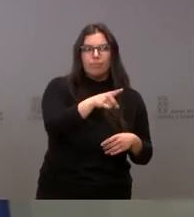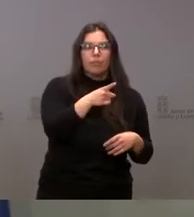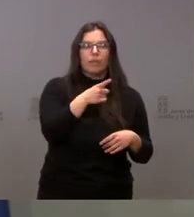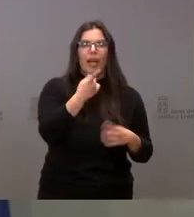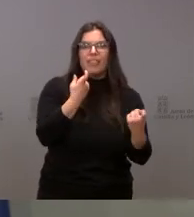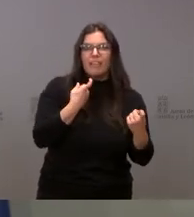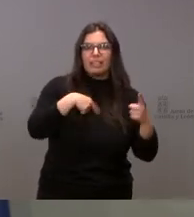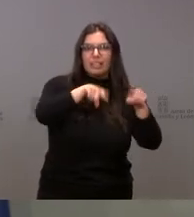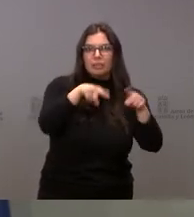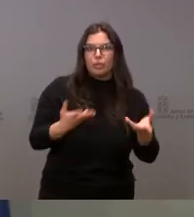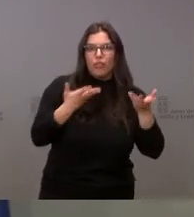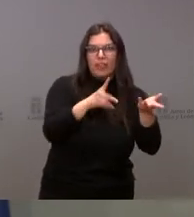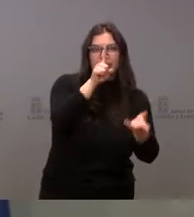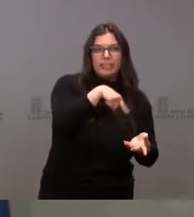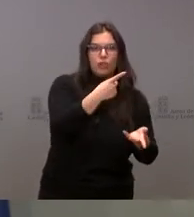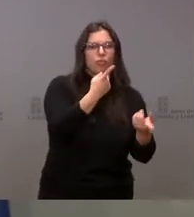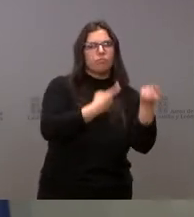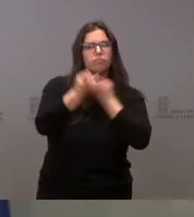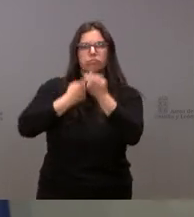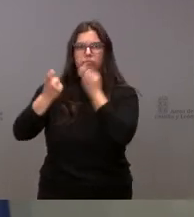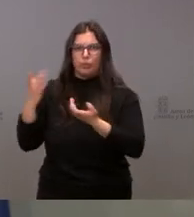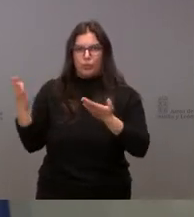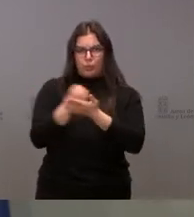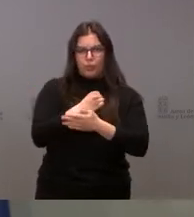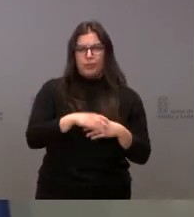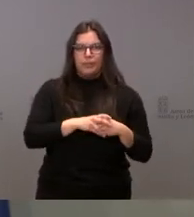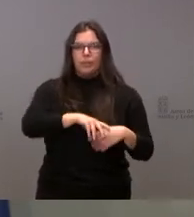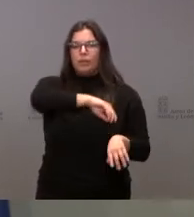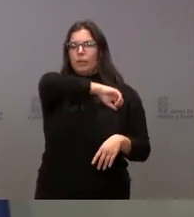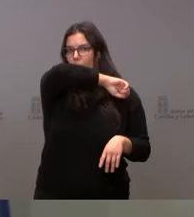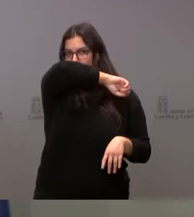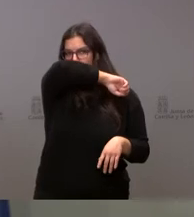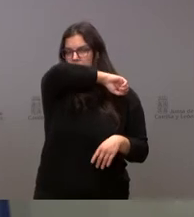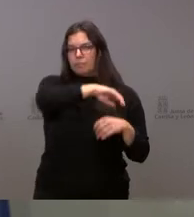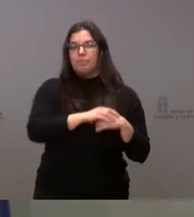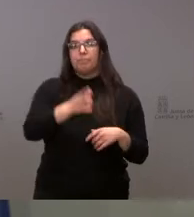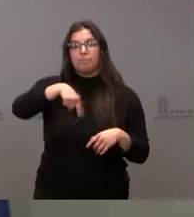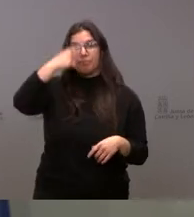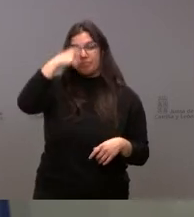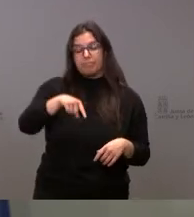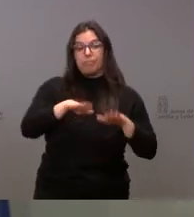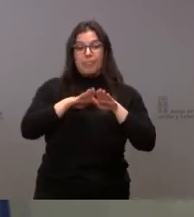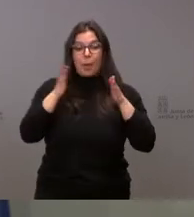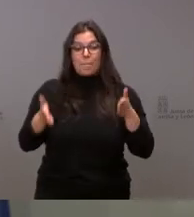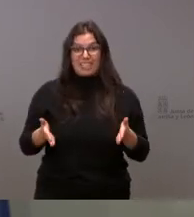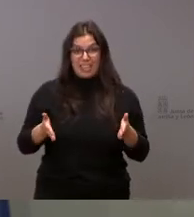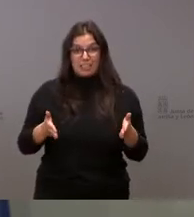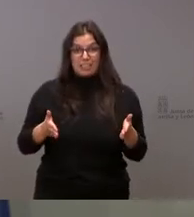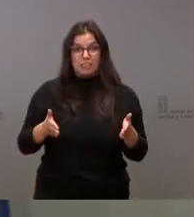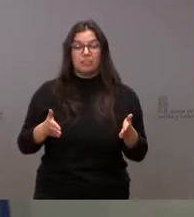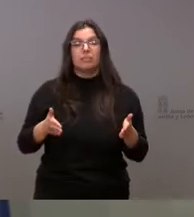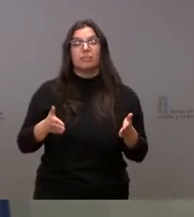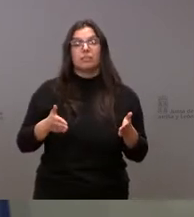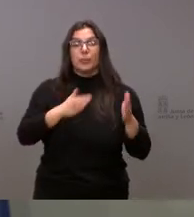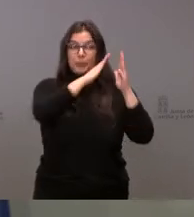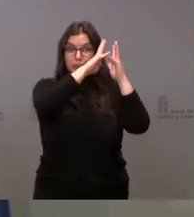transporte para ese día. Saben ustedes que el número de mesas electorales que hay en este proceso de